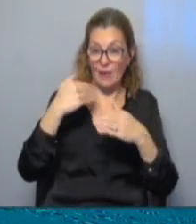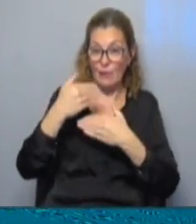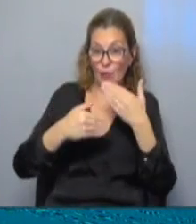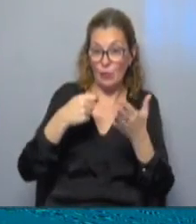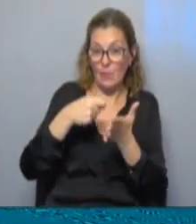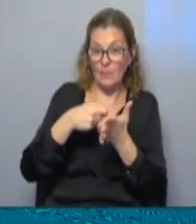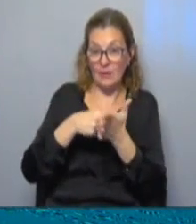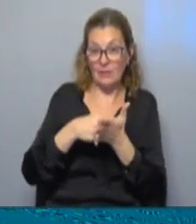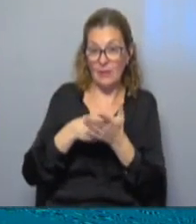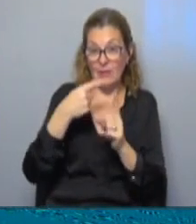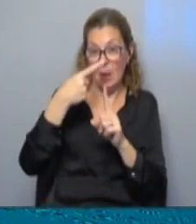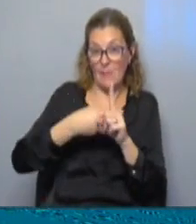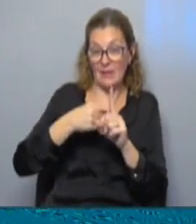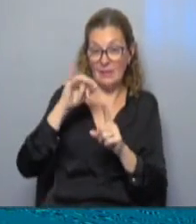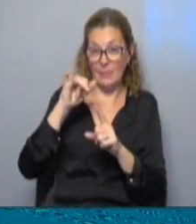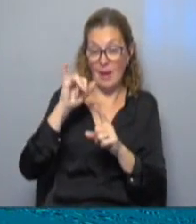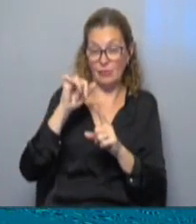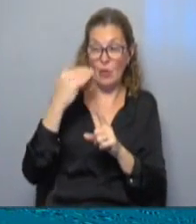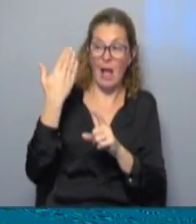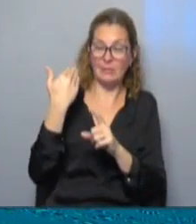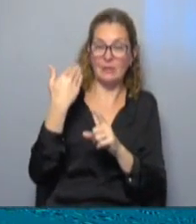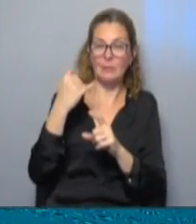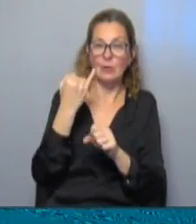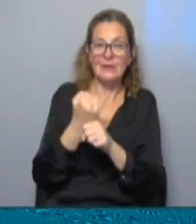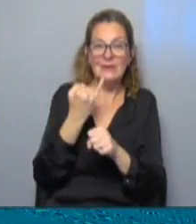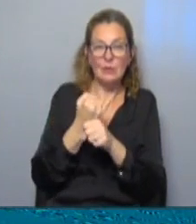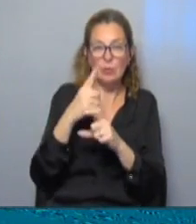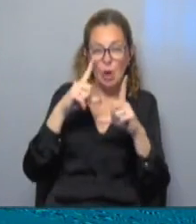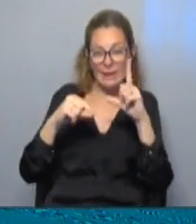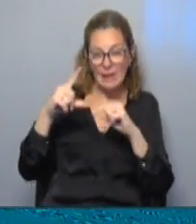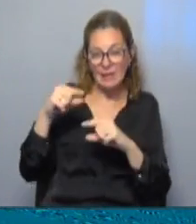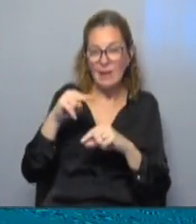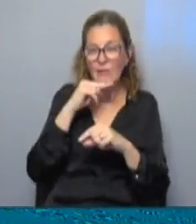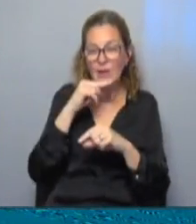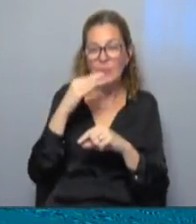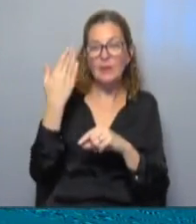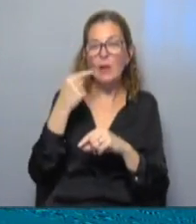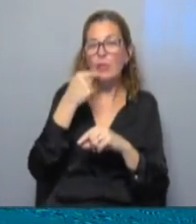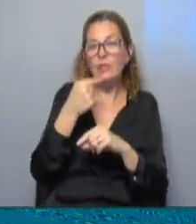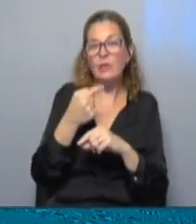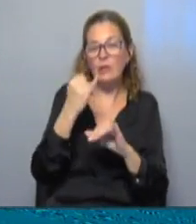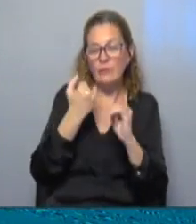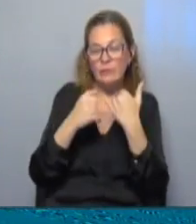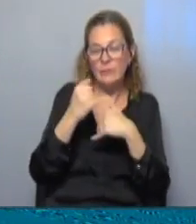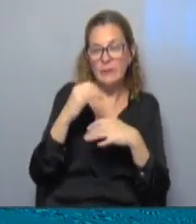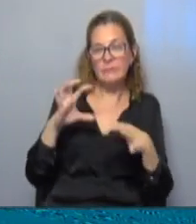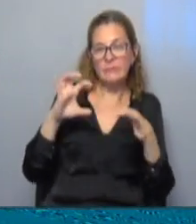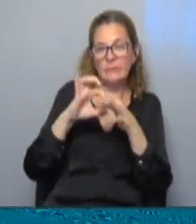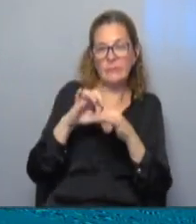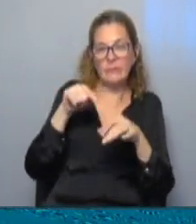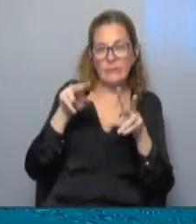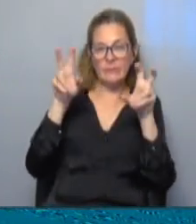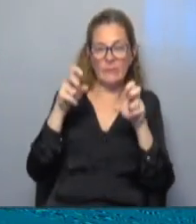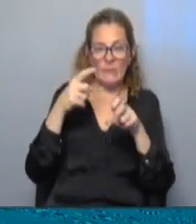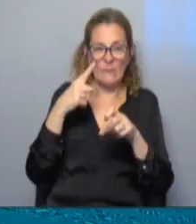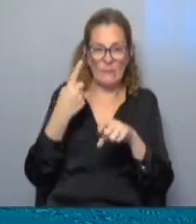precios del mes de mayo de lo que fue pasando porque el Instituto Nacional de Estadística el viernes pasado publicó el informe vinculado a esto y hoy hace